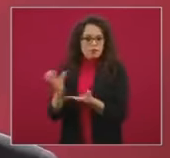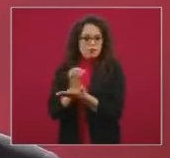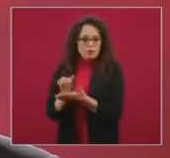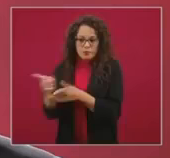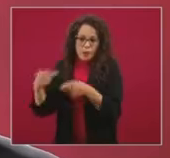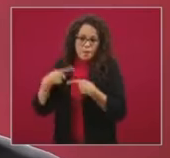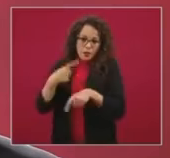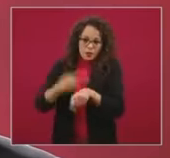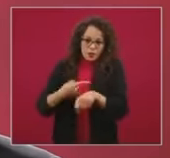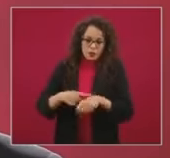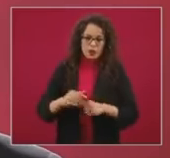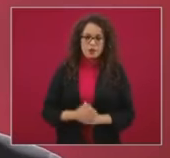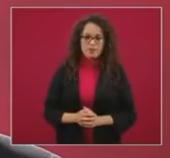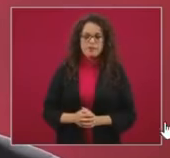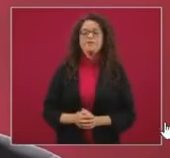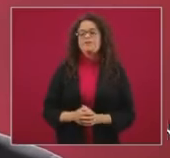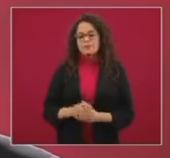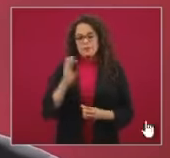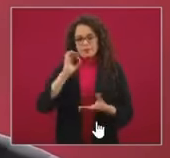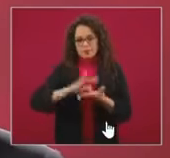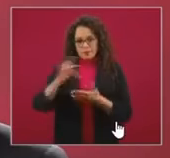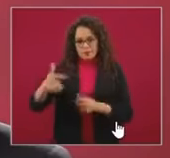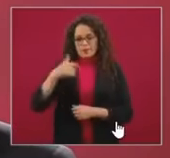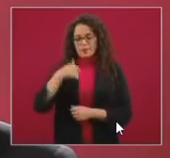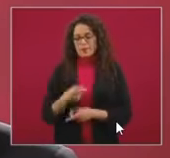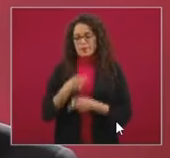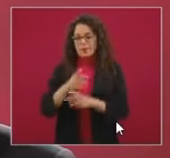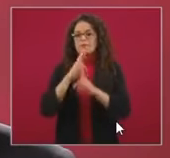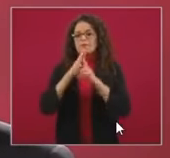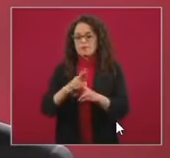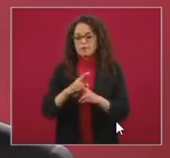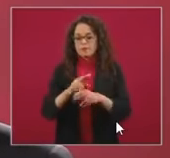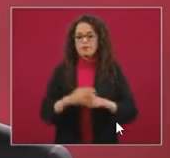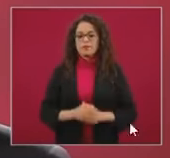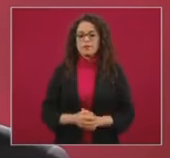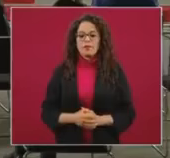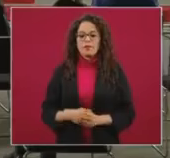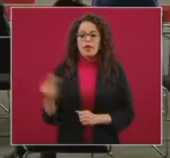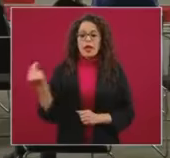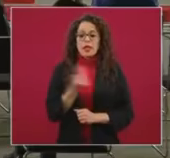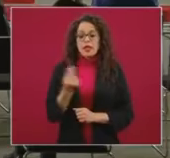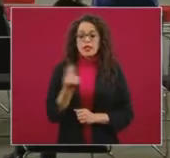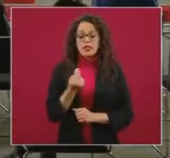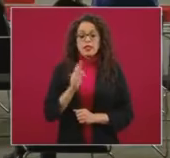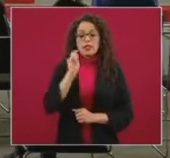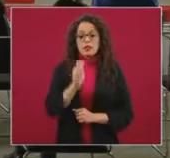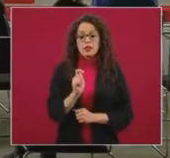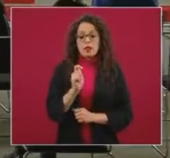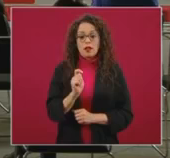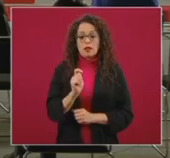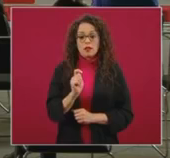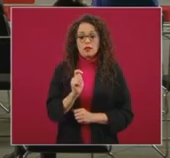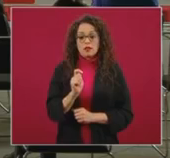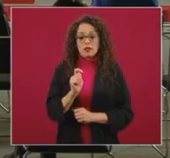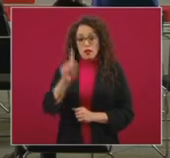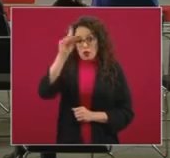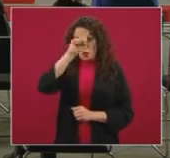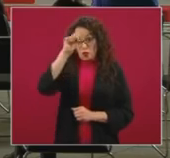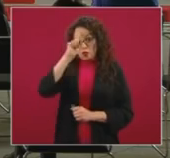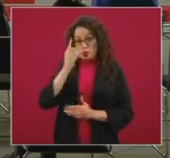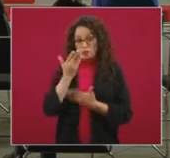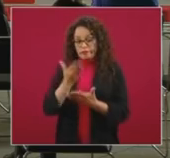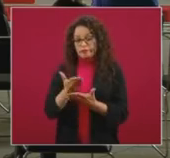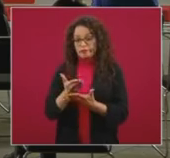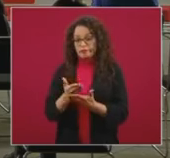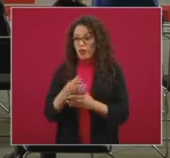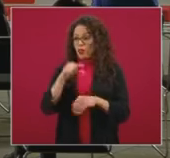se requiere seguir las indicaciones del personal médico como ven aquí nosotros